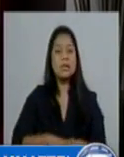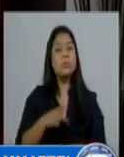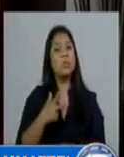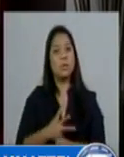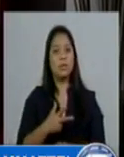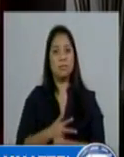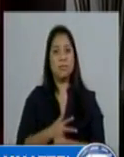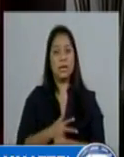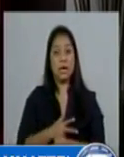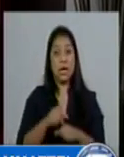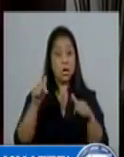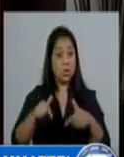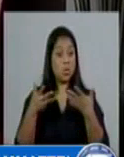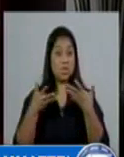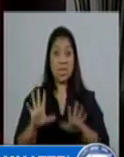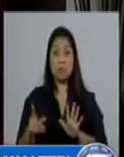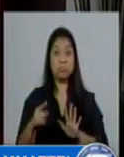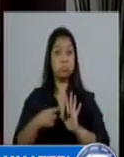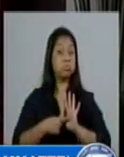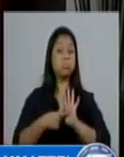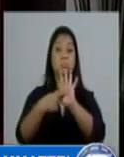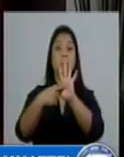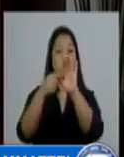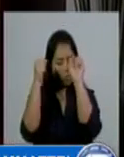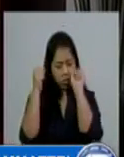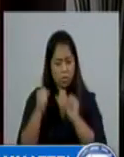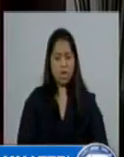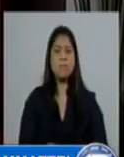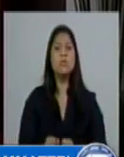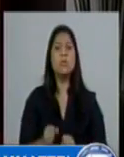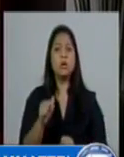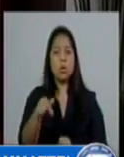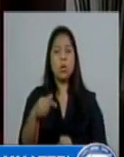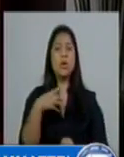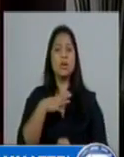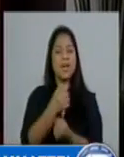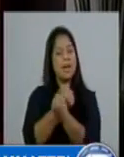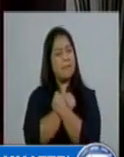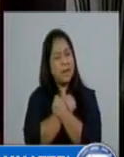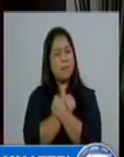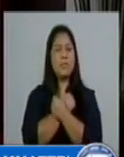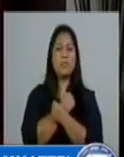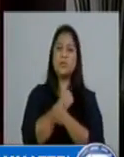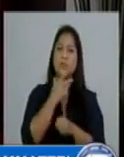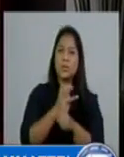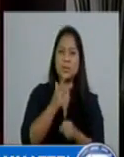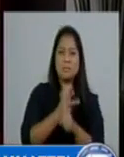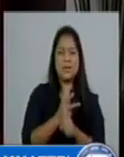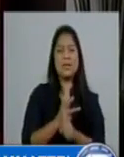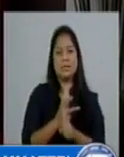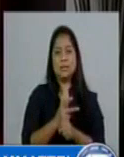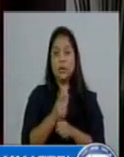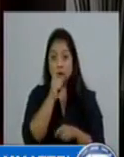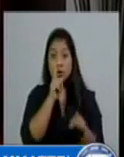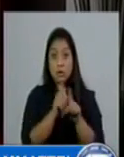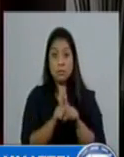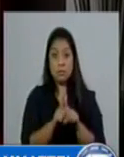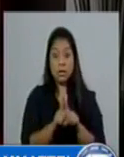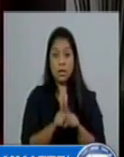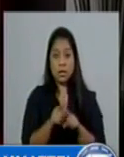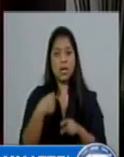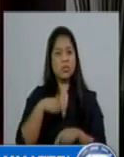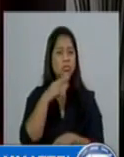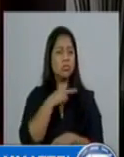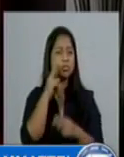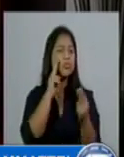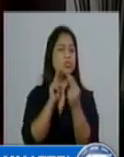Guatemala. Y llegó la hora de demostrar hoy más que nunca que la amamos, que la queremos, pero sobre todo que la